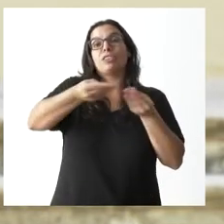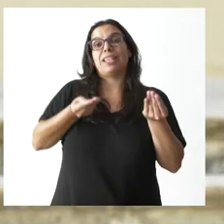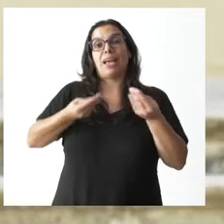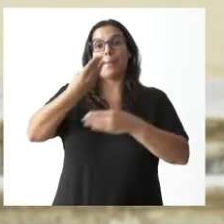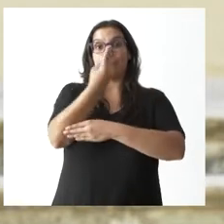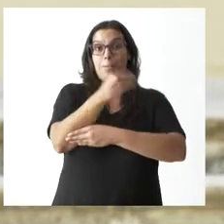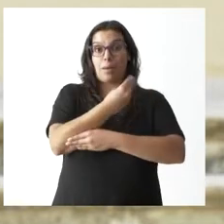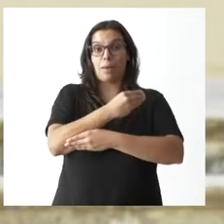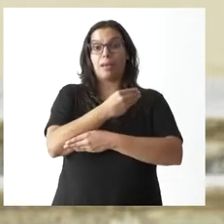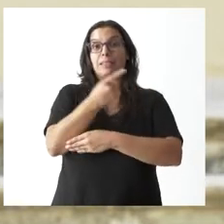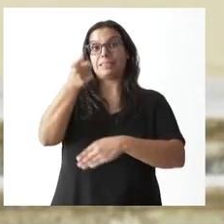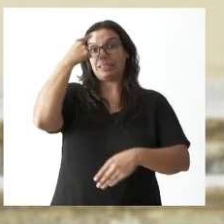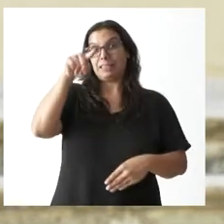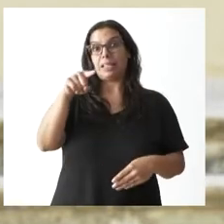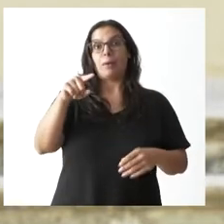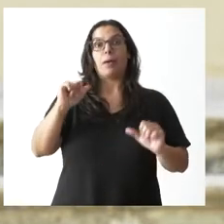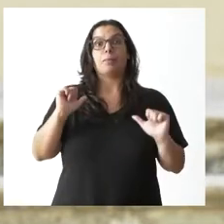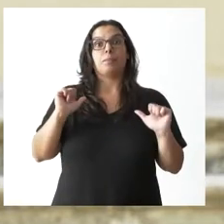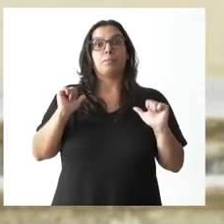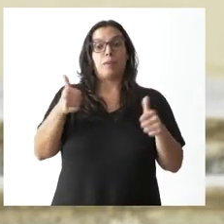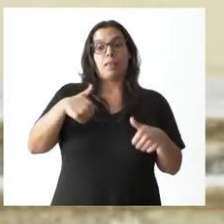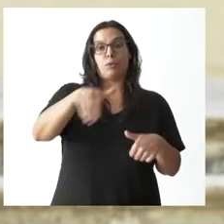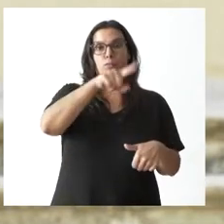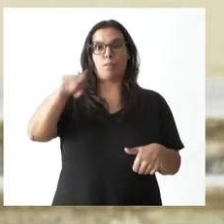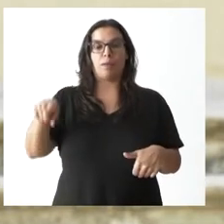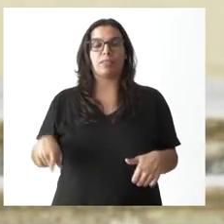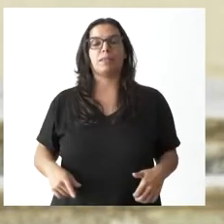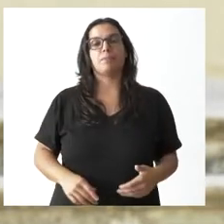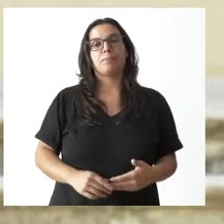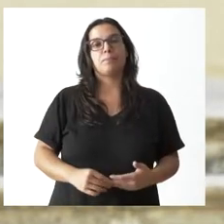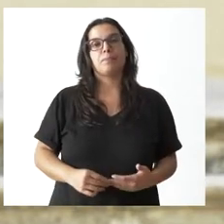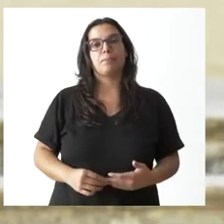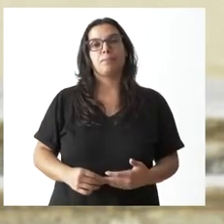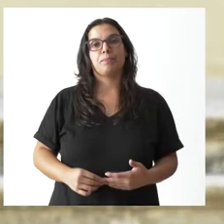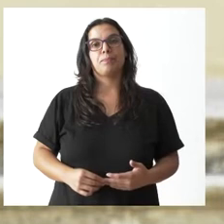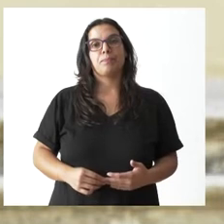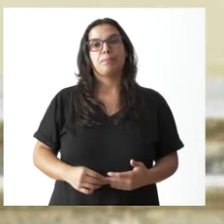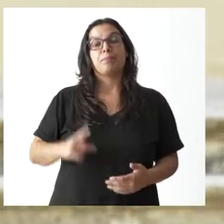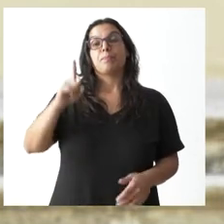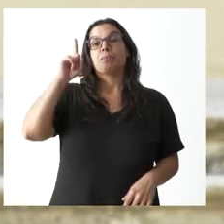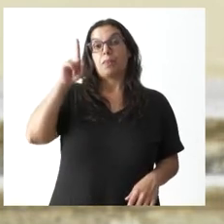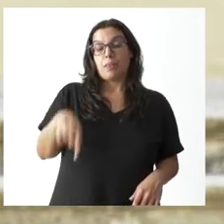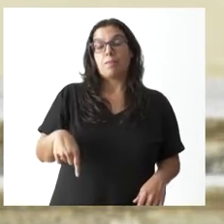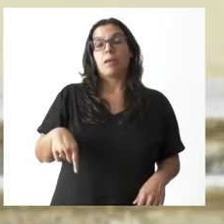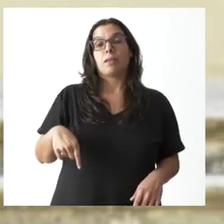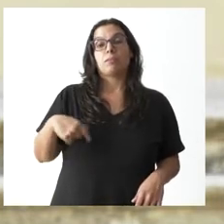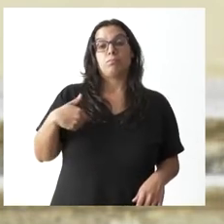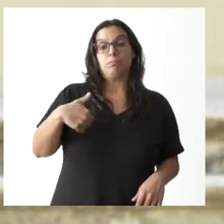en marcha, como saben, en los próximos meses. También, a lo largo de los